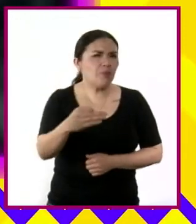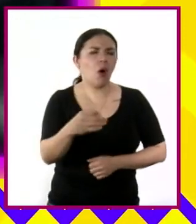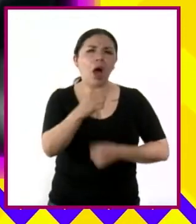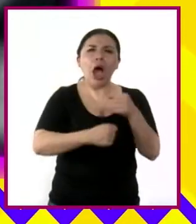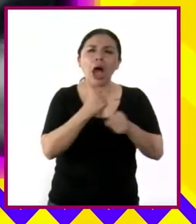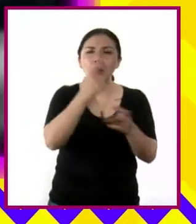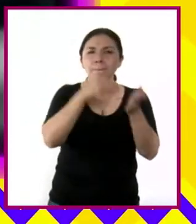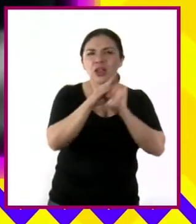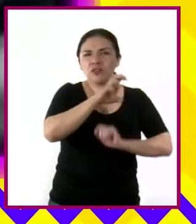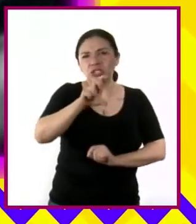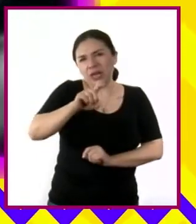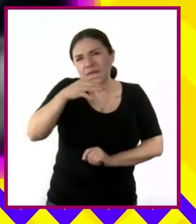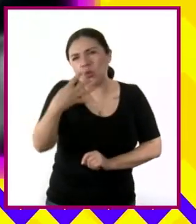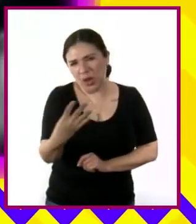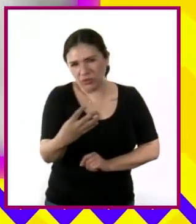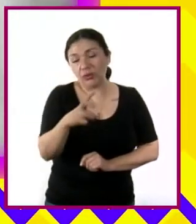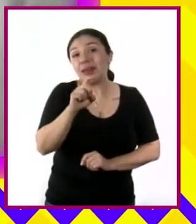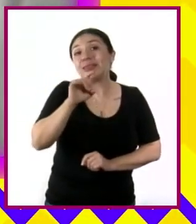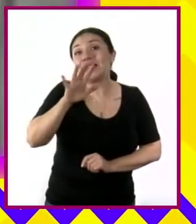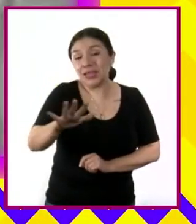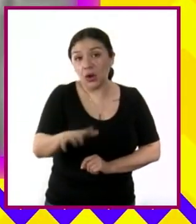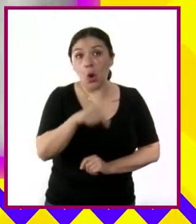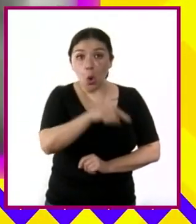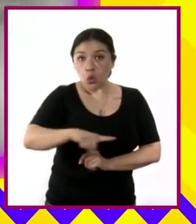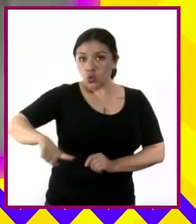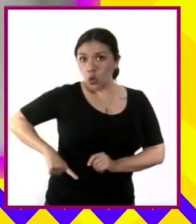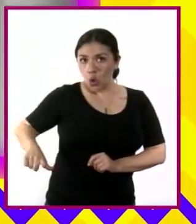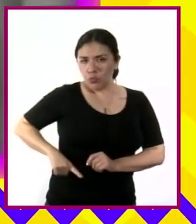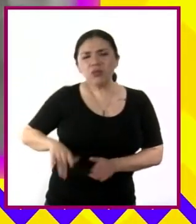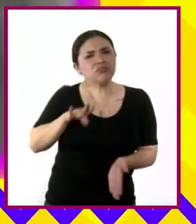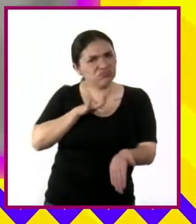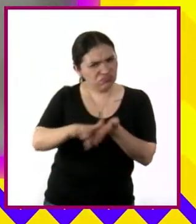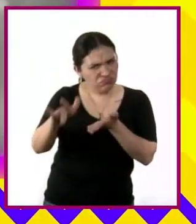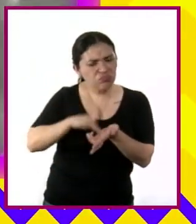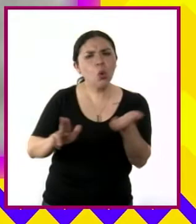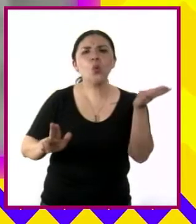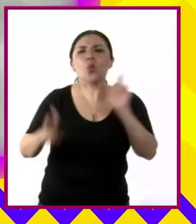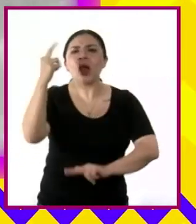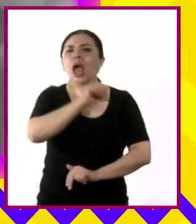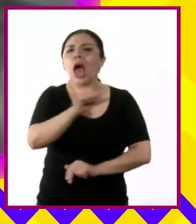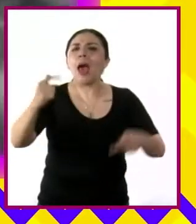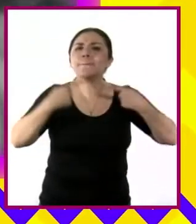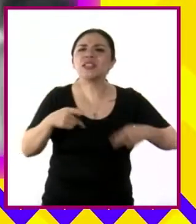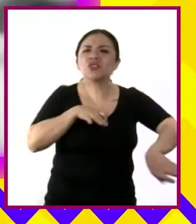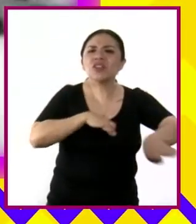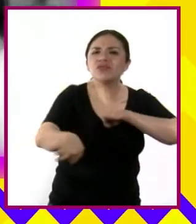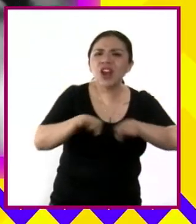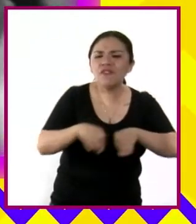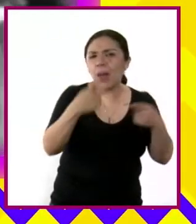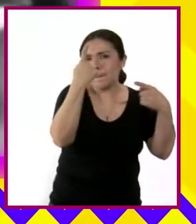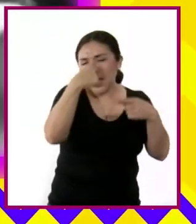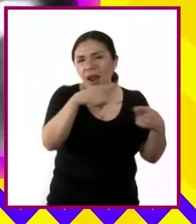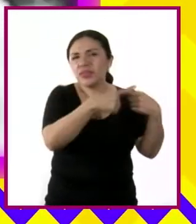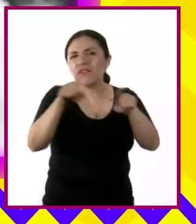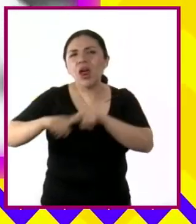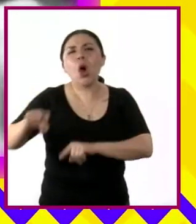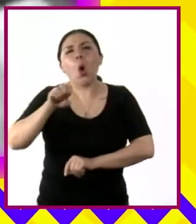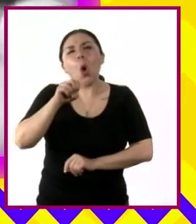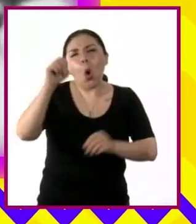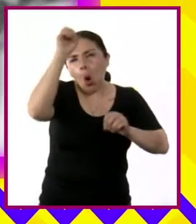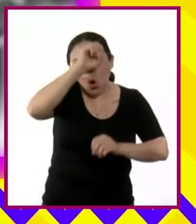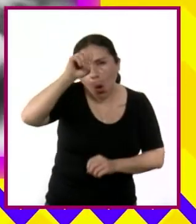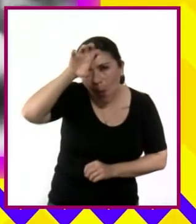1935, su gobierno apoyó las huelgas de los trabajadores de las organizaciones obreras